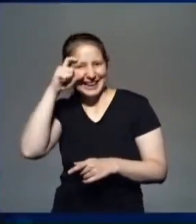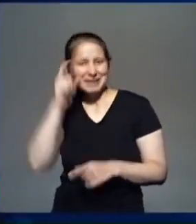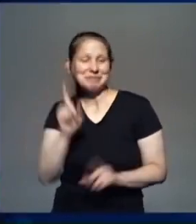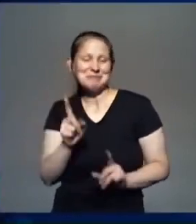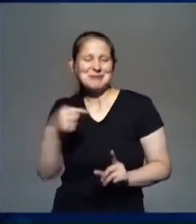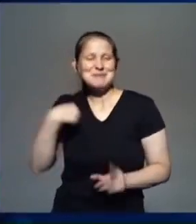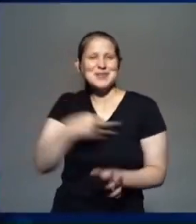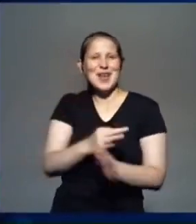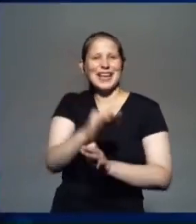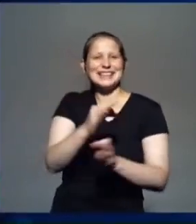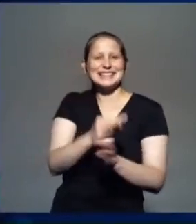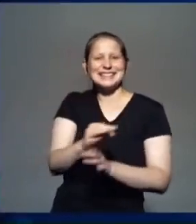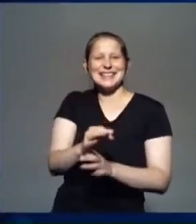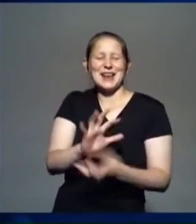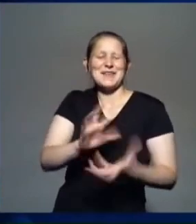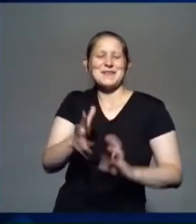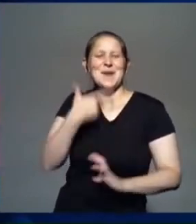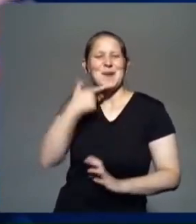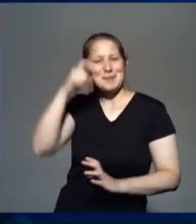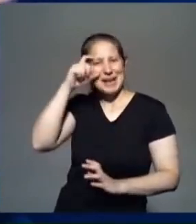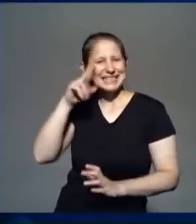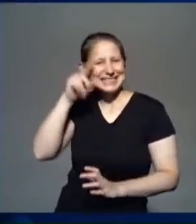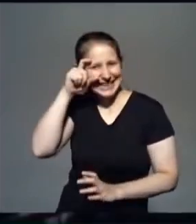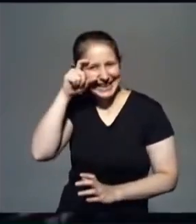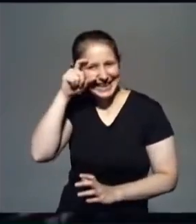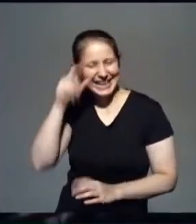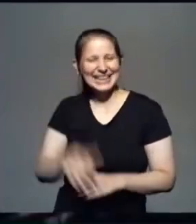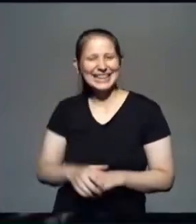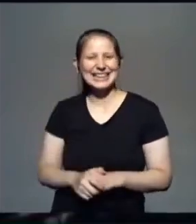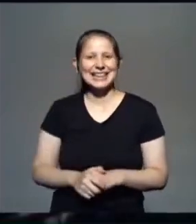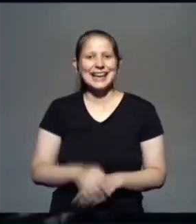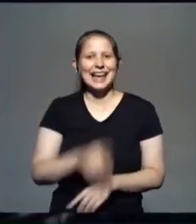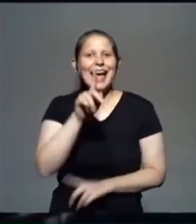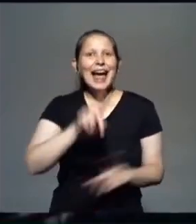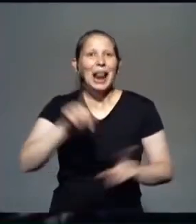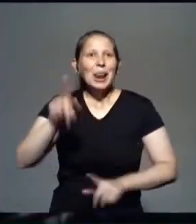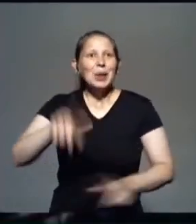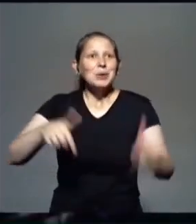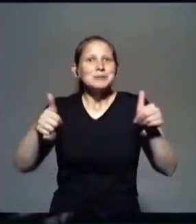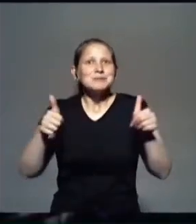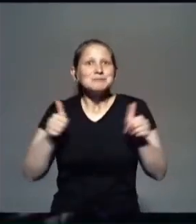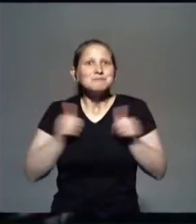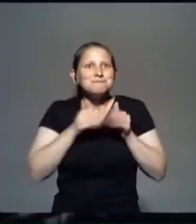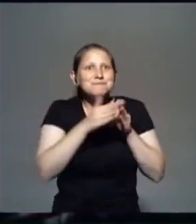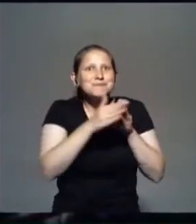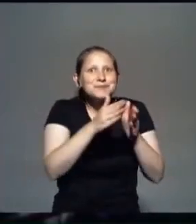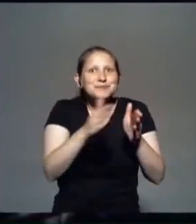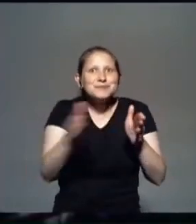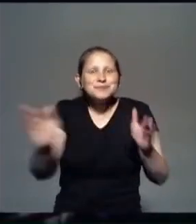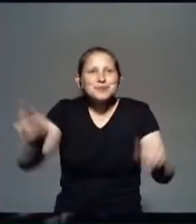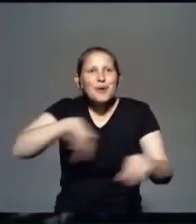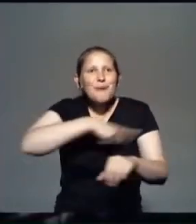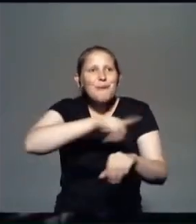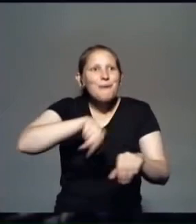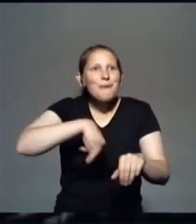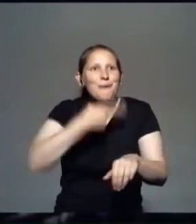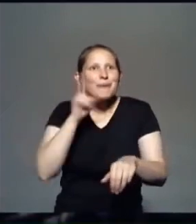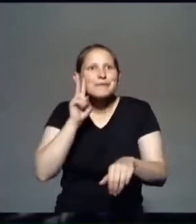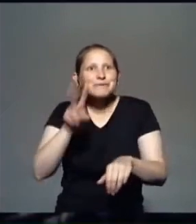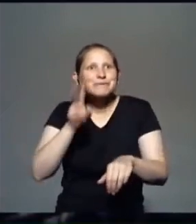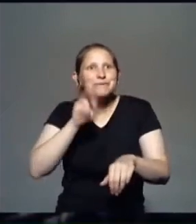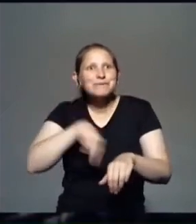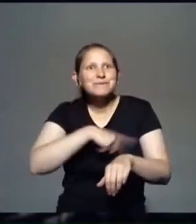Y vieron esos que hacen maratónicas de series. Bueno, de eso vamos a seguir. Pero ahora nos vamos a